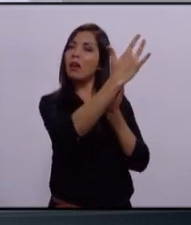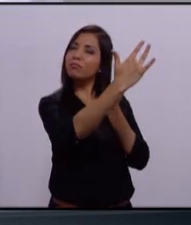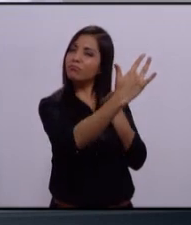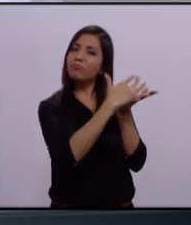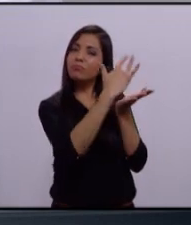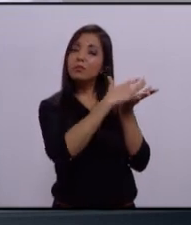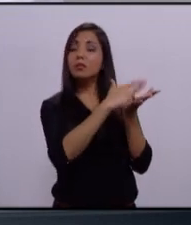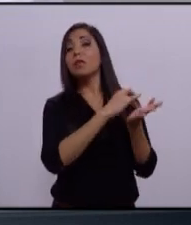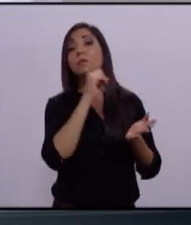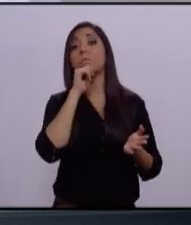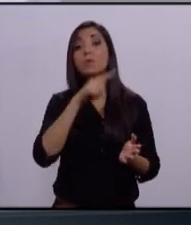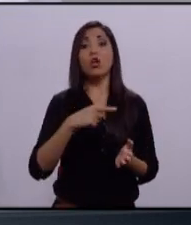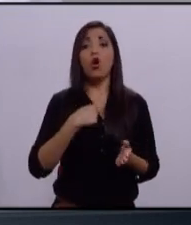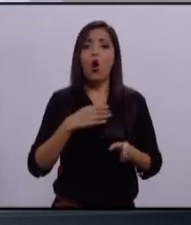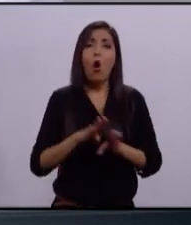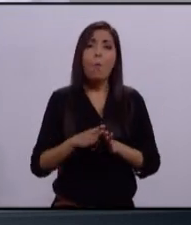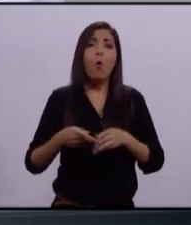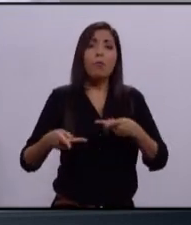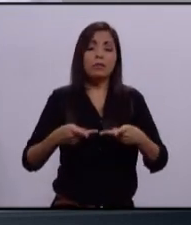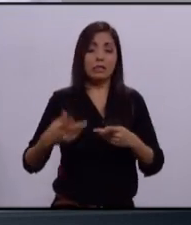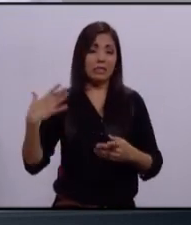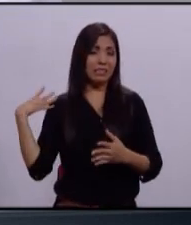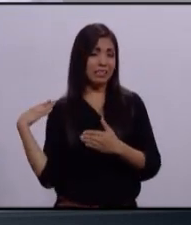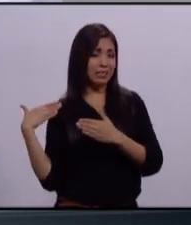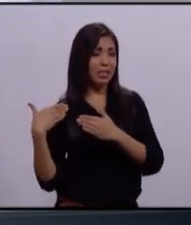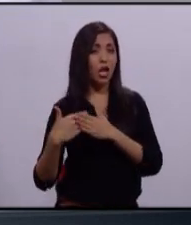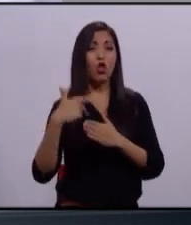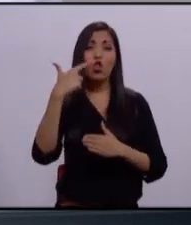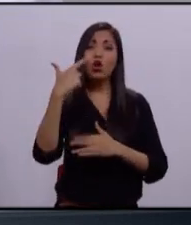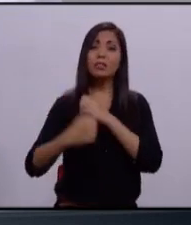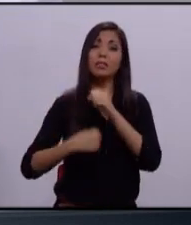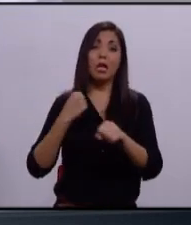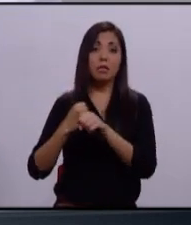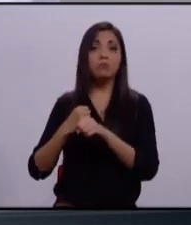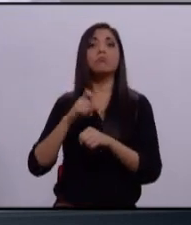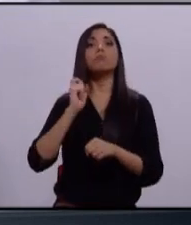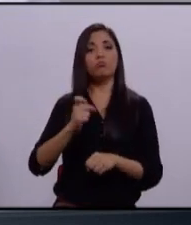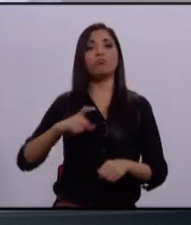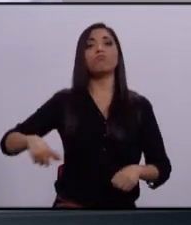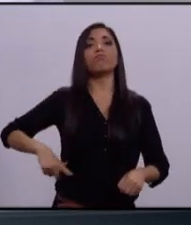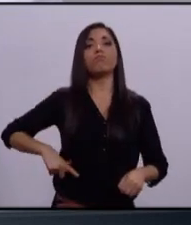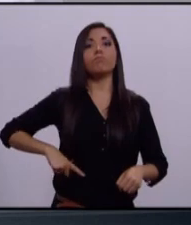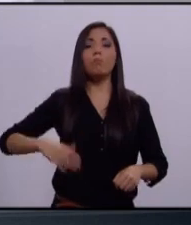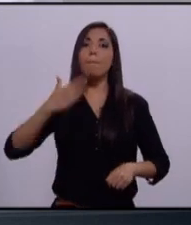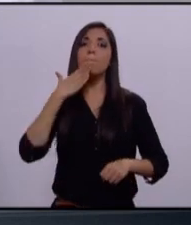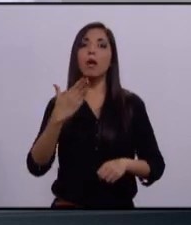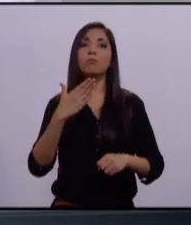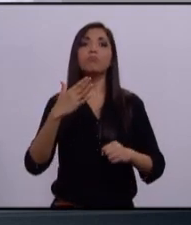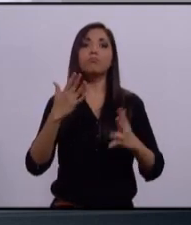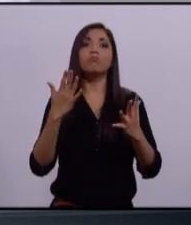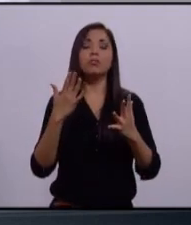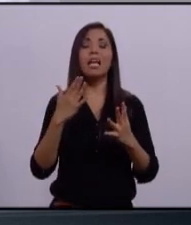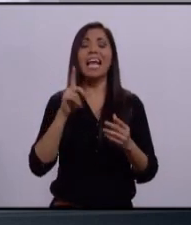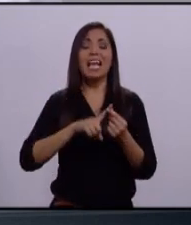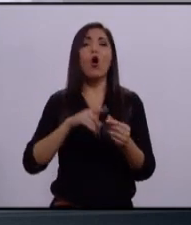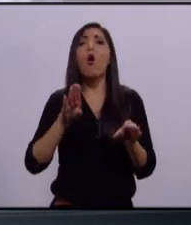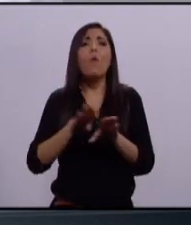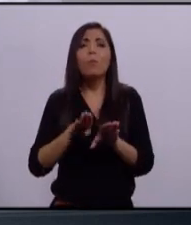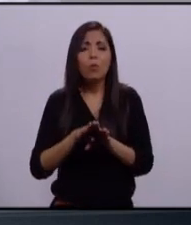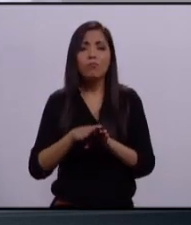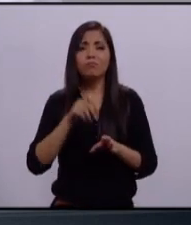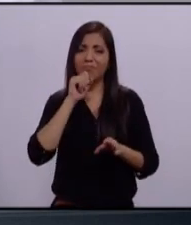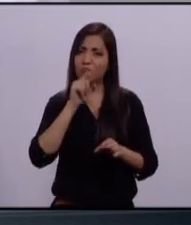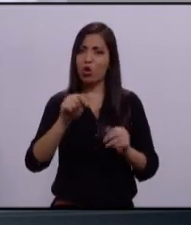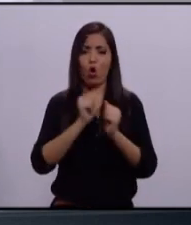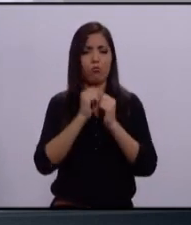actualidad me he preparado a lo largo de 12 años, que es lo que tengo como funcionario público exitoso. Nos hemos desempeñado con